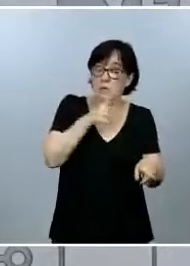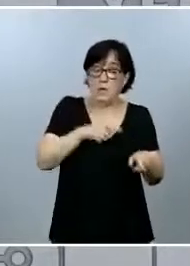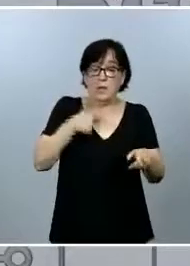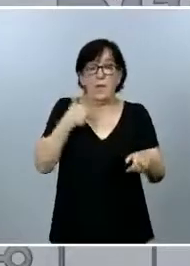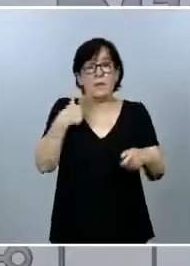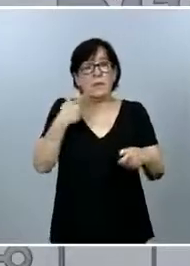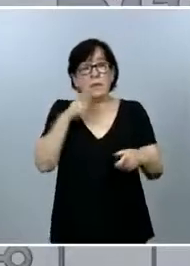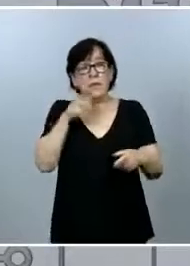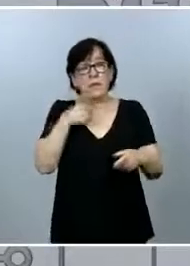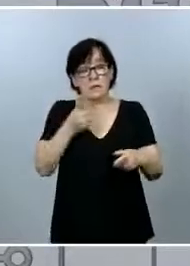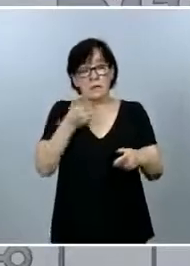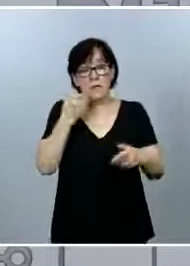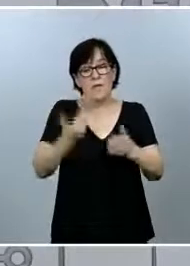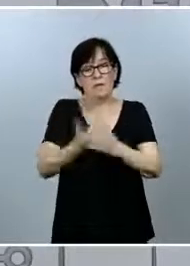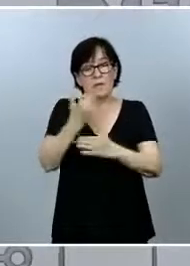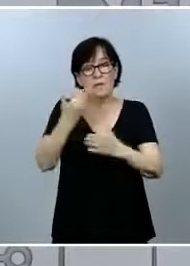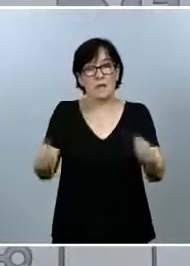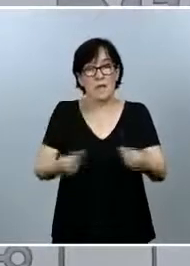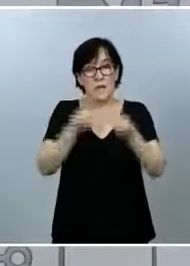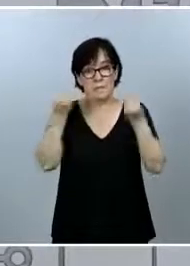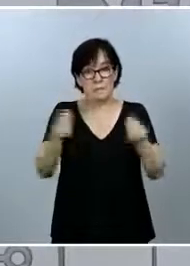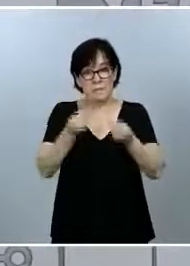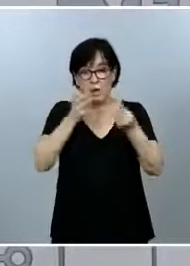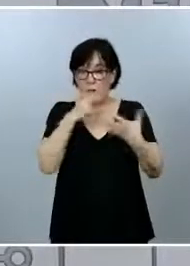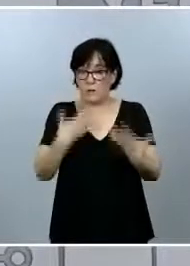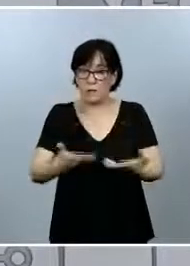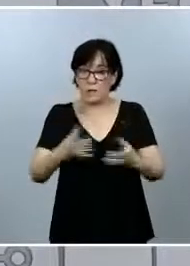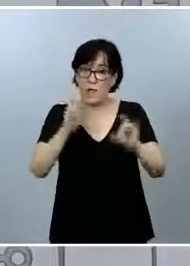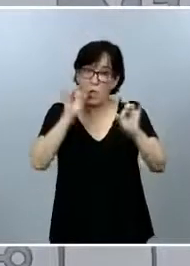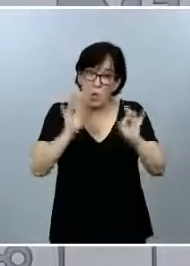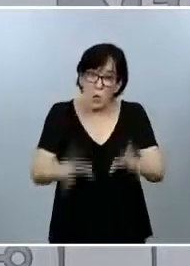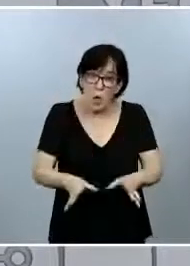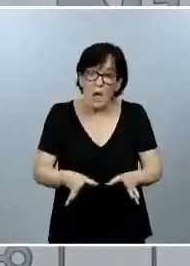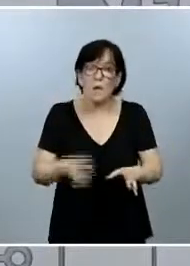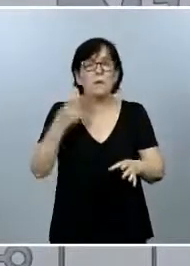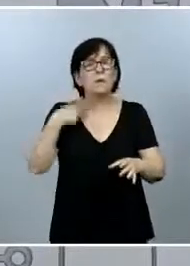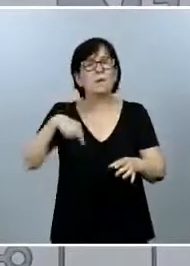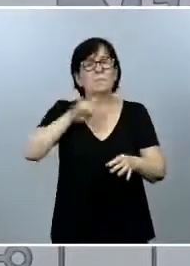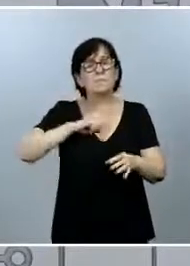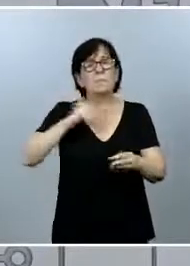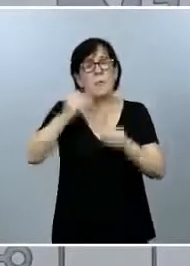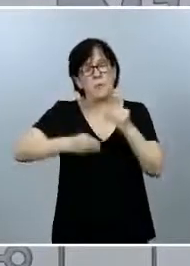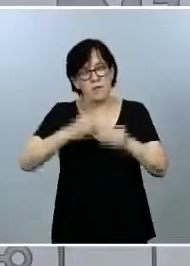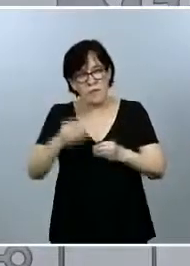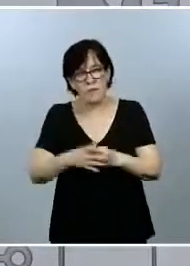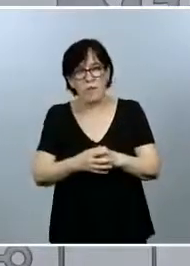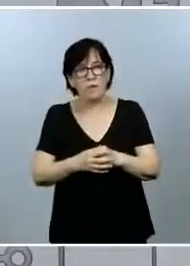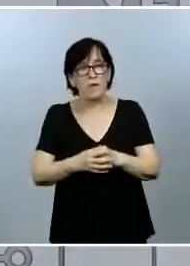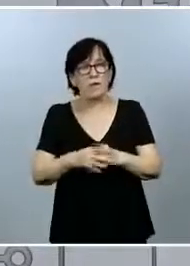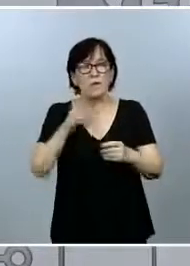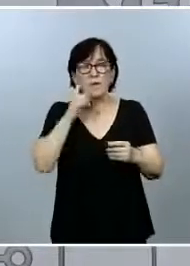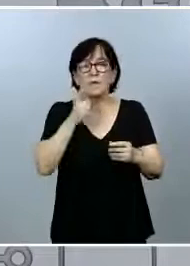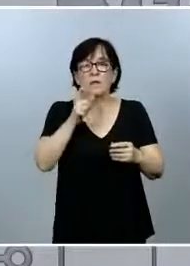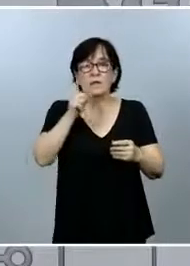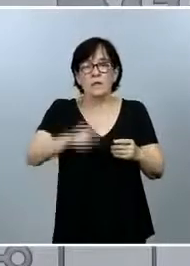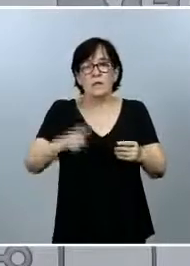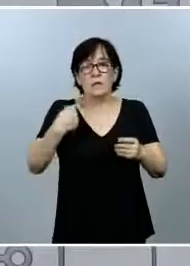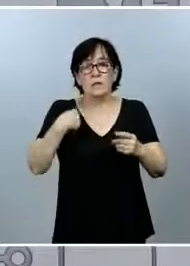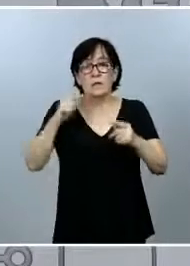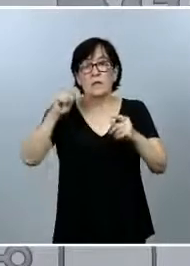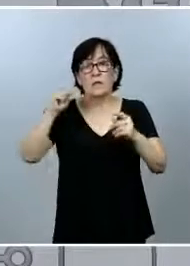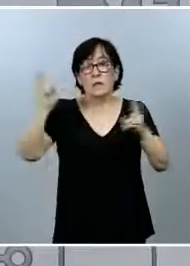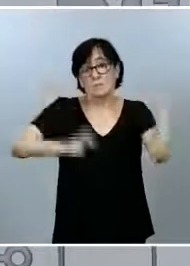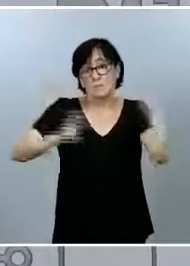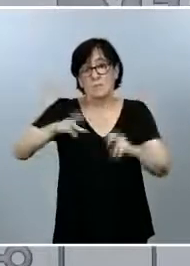nosotros estemos cada día mejor como lo vamos estando, vamos a tener que enfrentarnos a los casos importados que nos puedan venir,